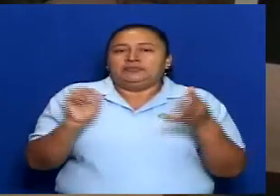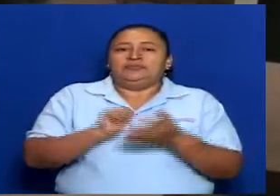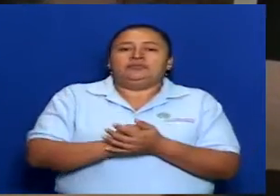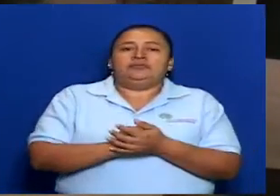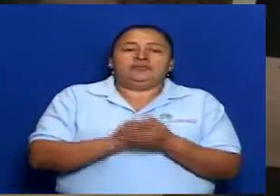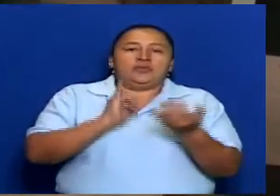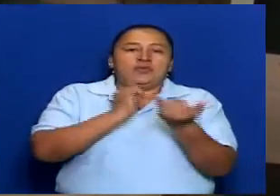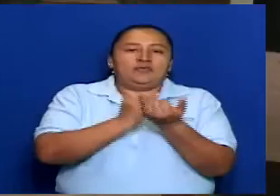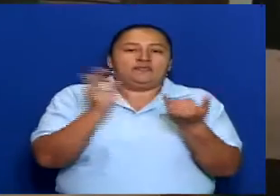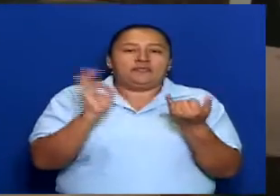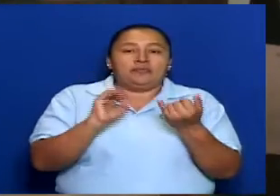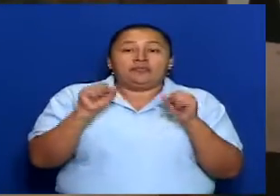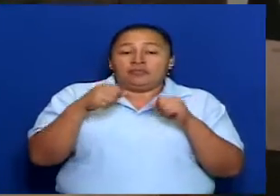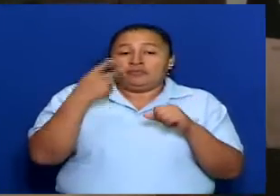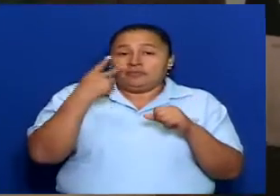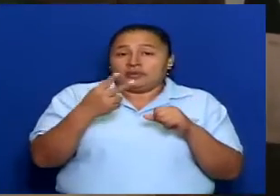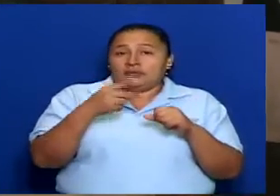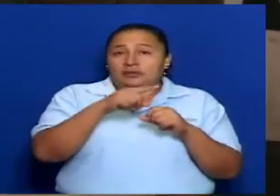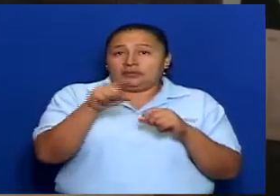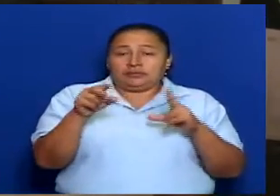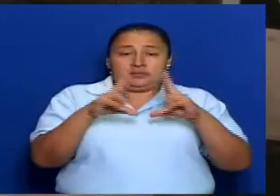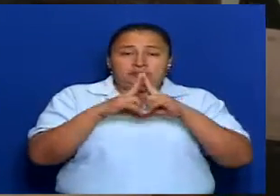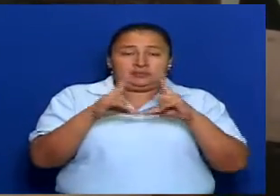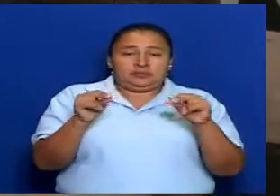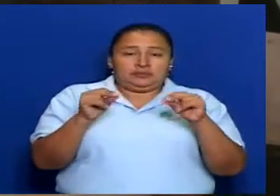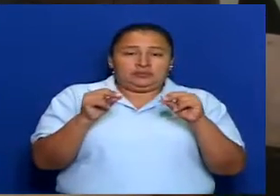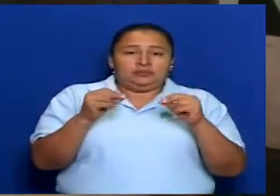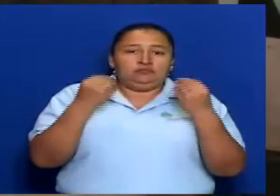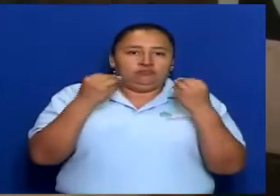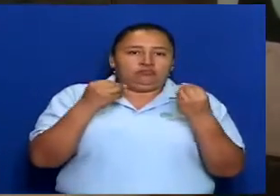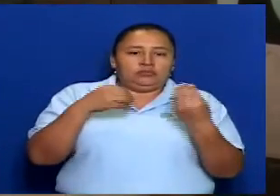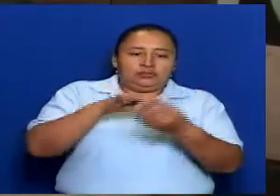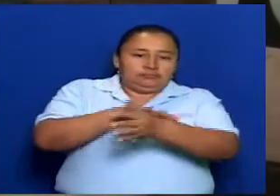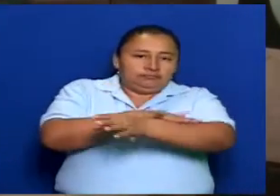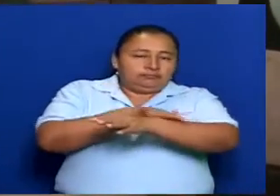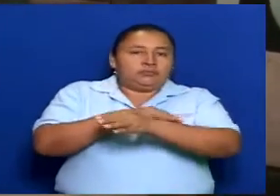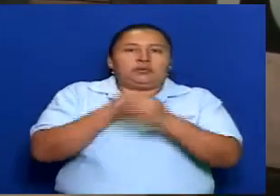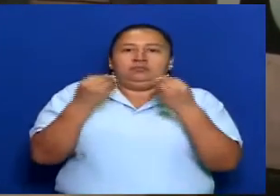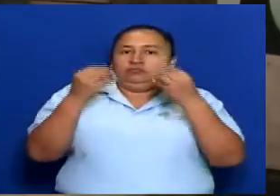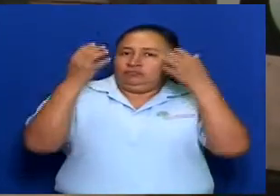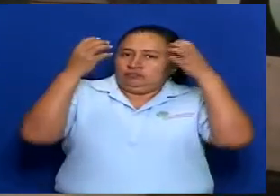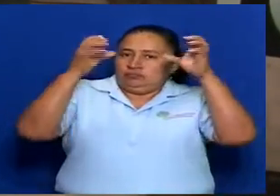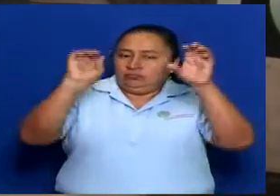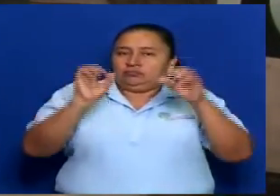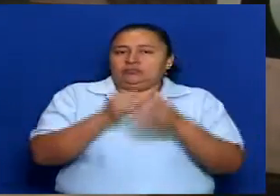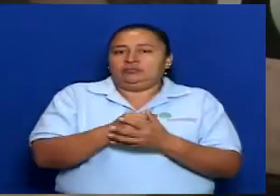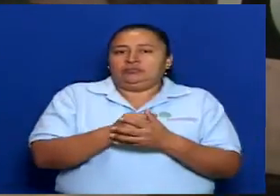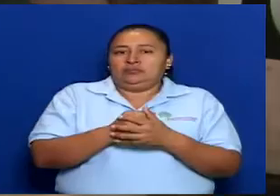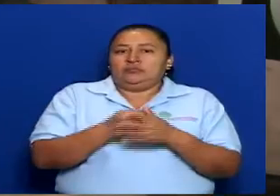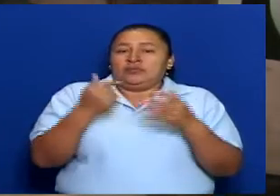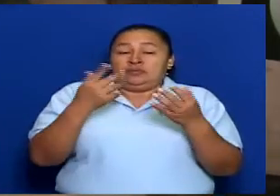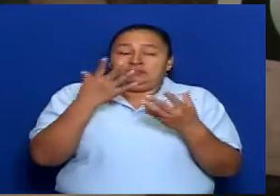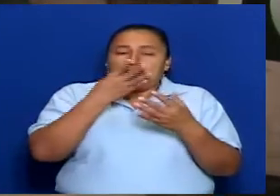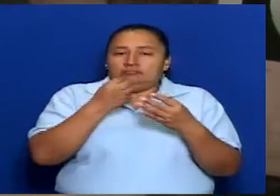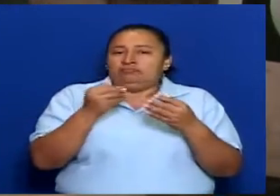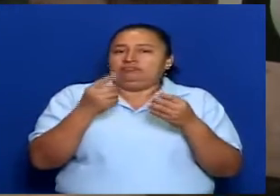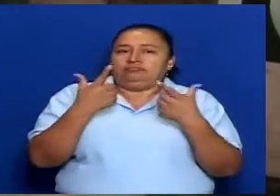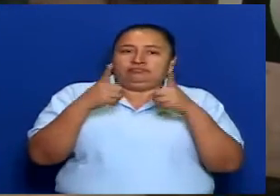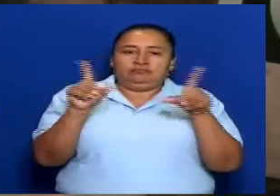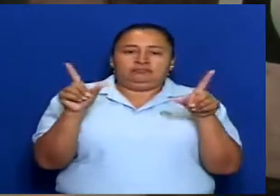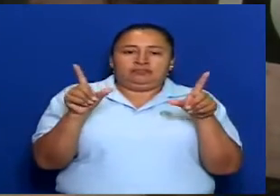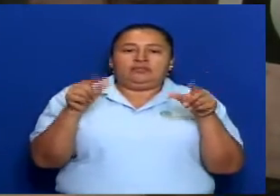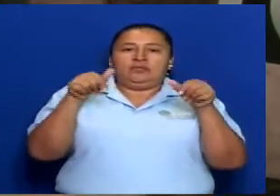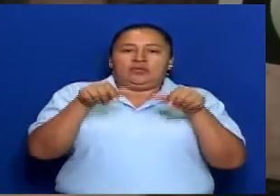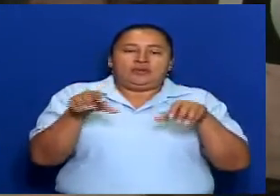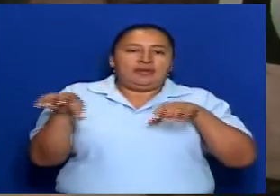Igualmente, pues si ustedes miraron, miramos que Nicaragua Multietnica Pluricultural, bendita y libre. Fue